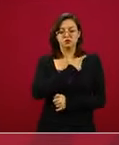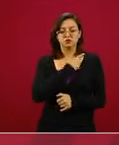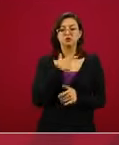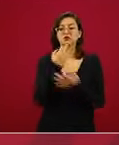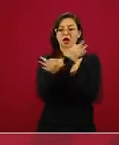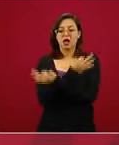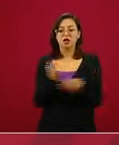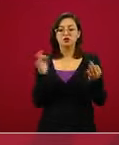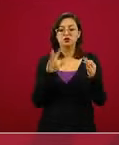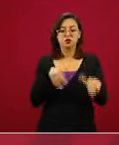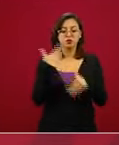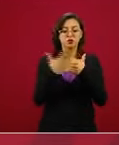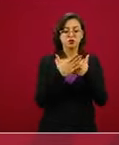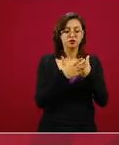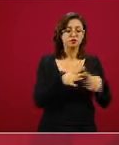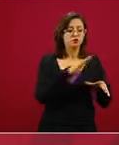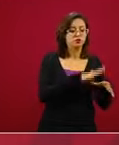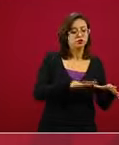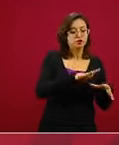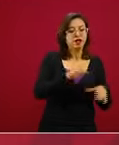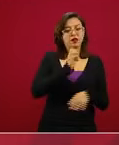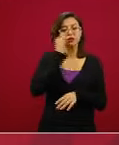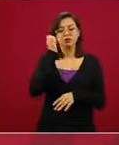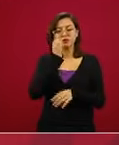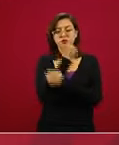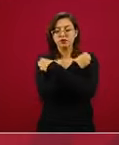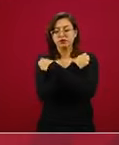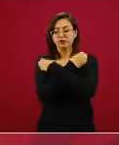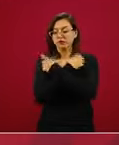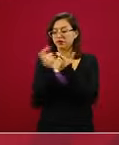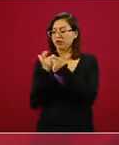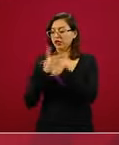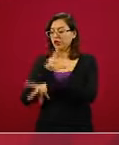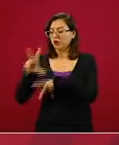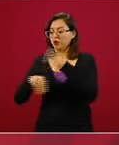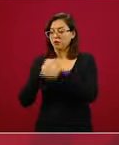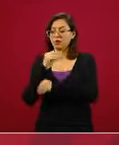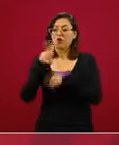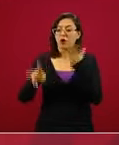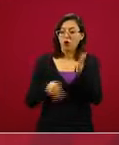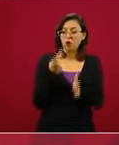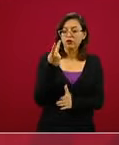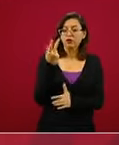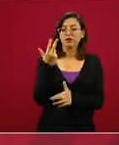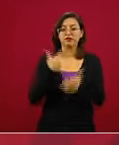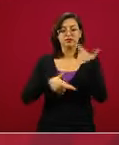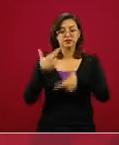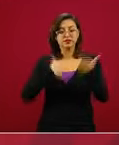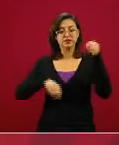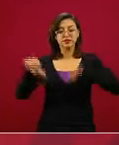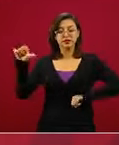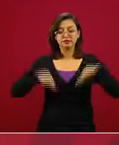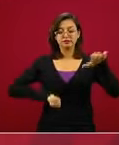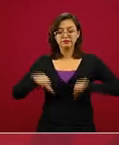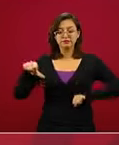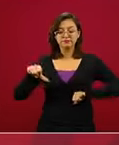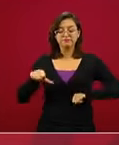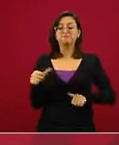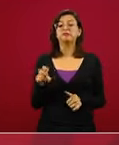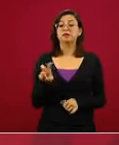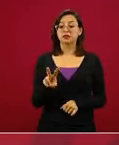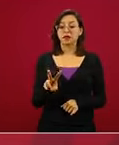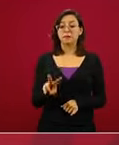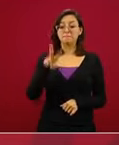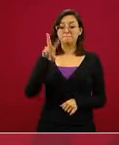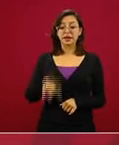actividades sociales, educativas y económicas. Es cierto que la jornada de sana